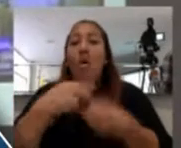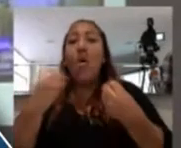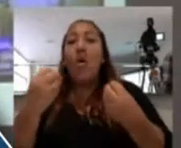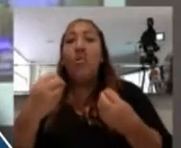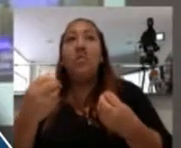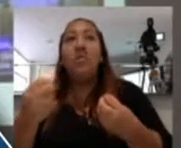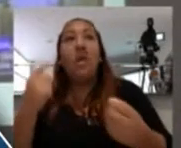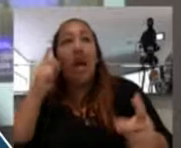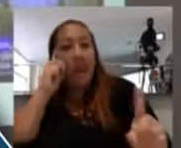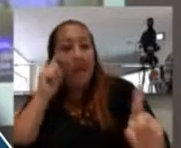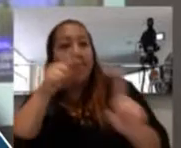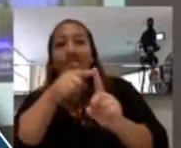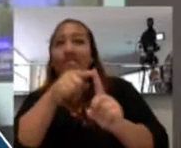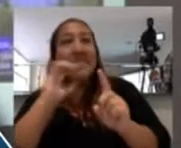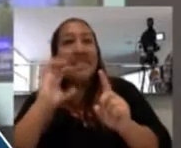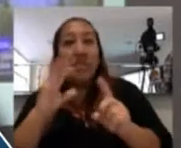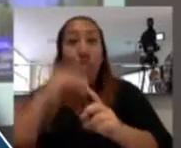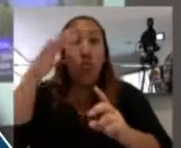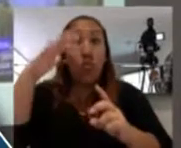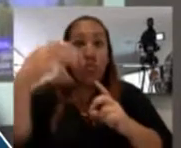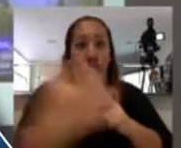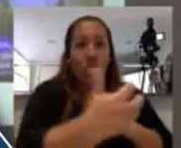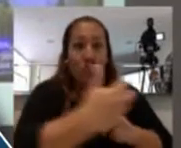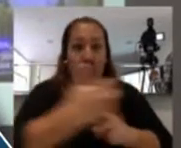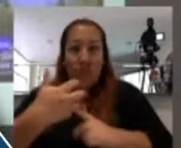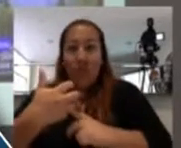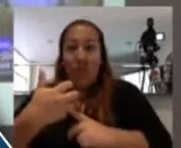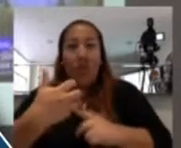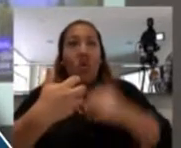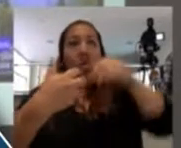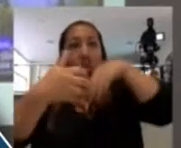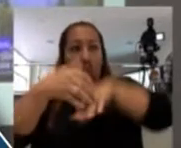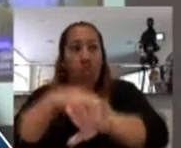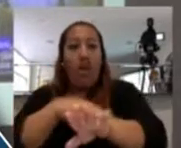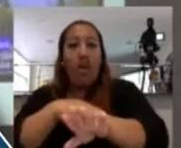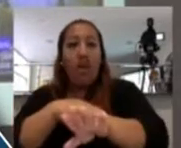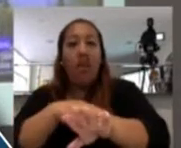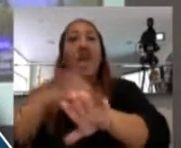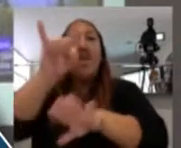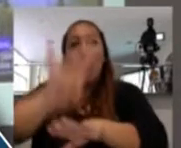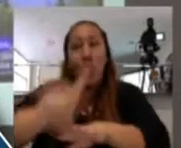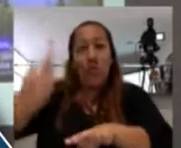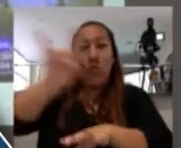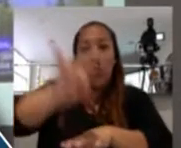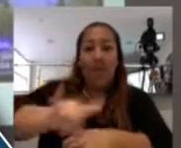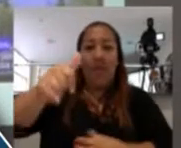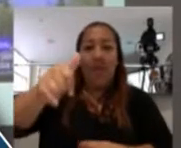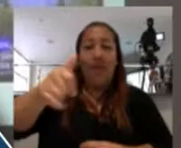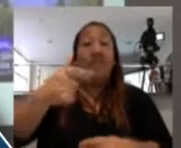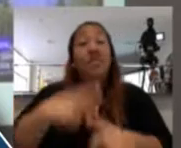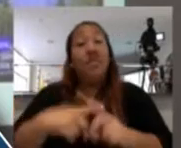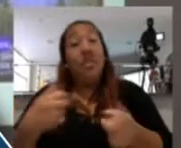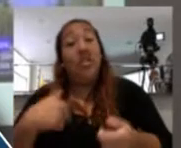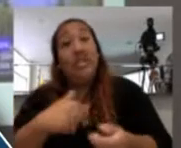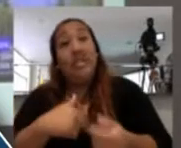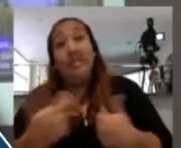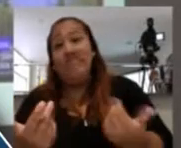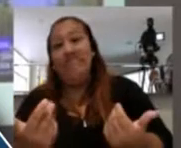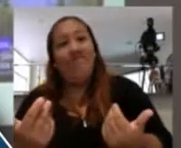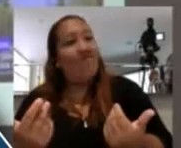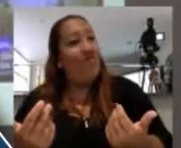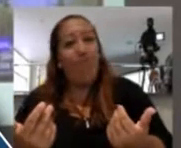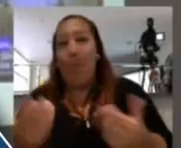Ahí está la meta, retenerla, almacenarla y usarla correctamente. Nosotros, lamentablemente, no